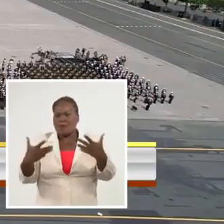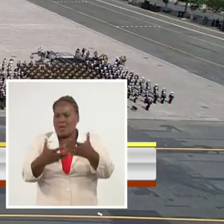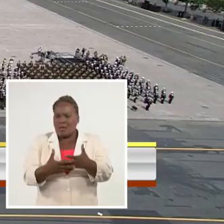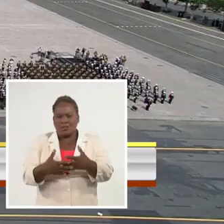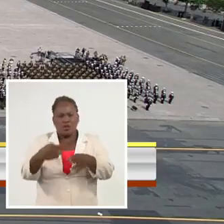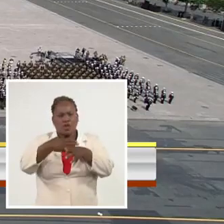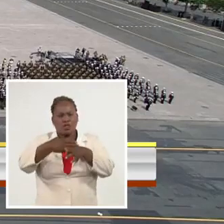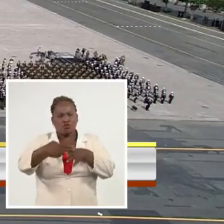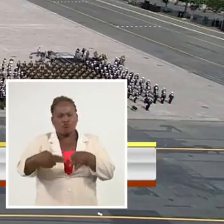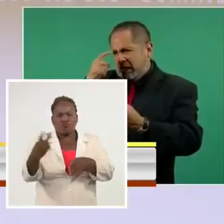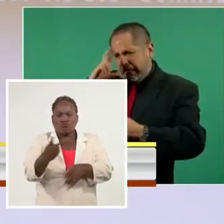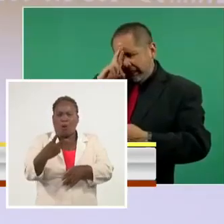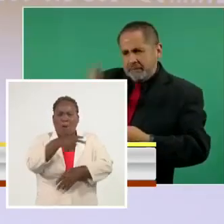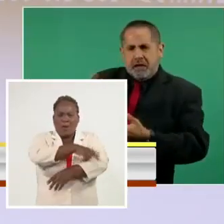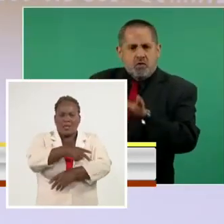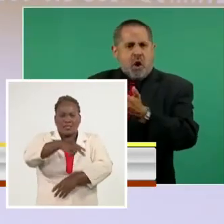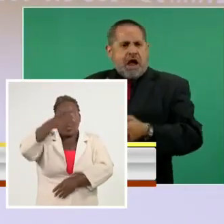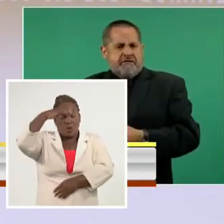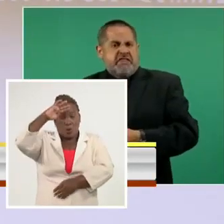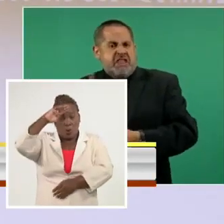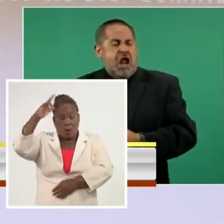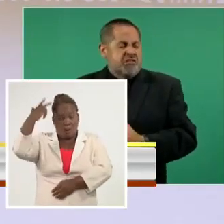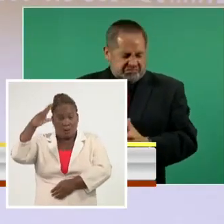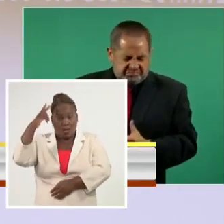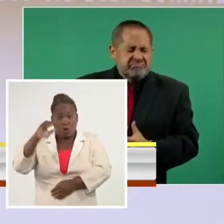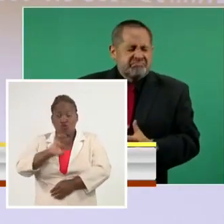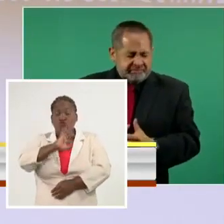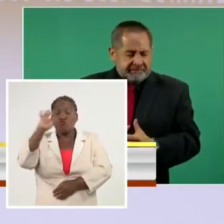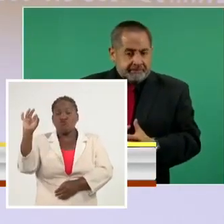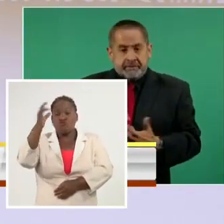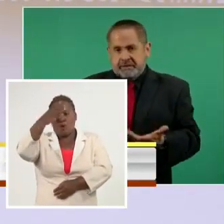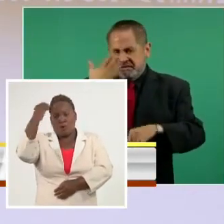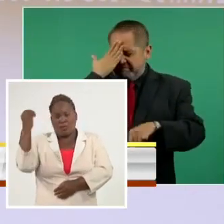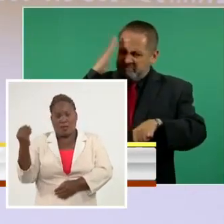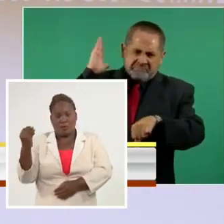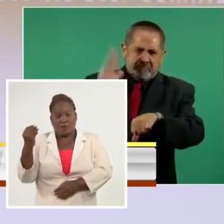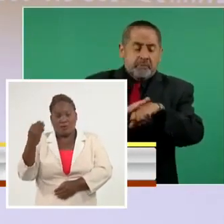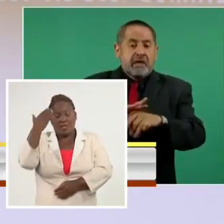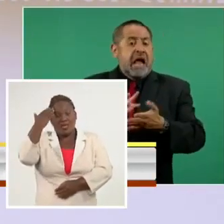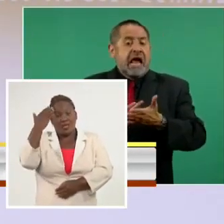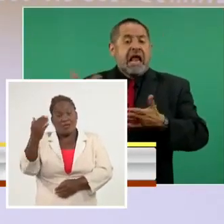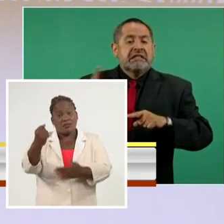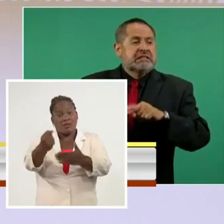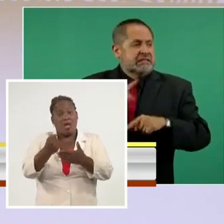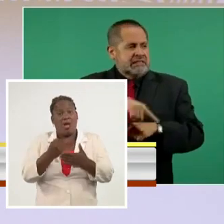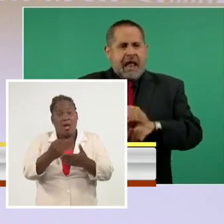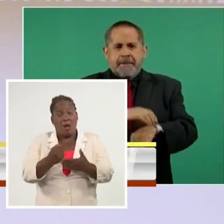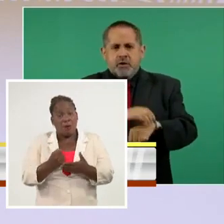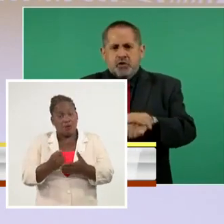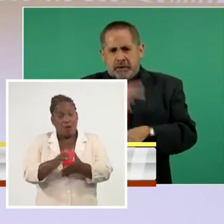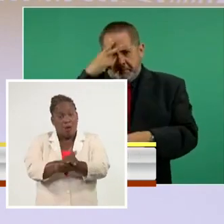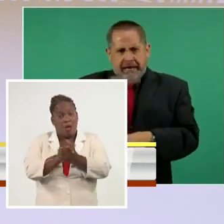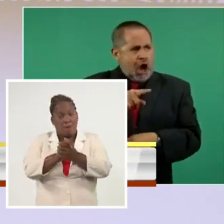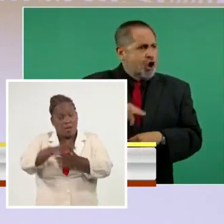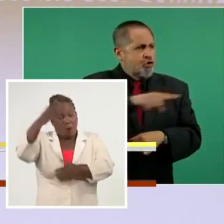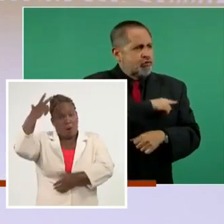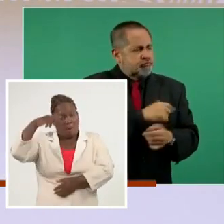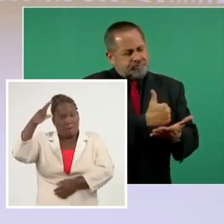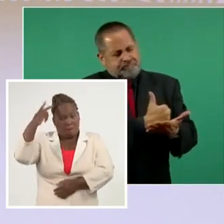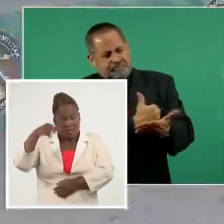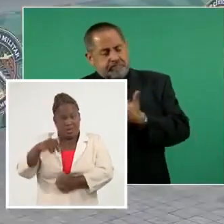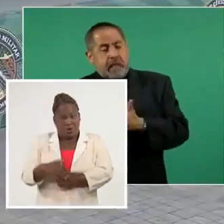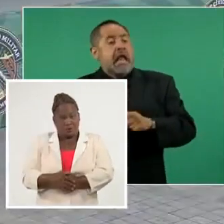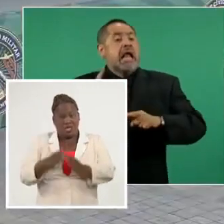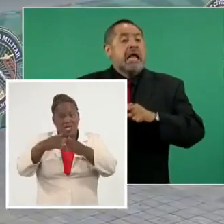que unen a ambos países. No olvidaremos nunca que gracias al apoyo de muchos amigos mexicanos, Sarpol Yate